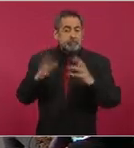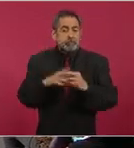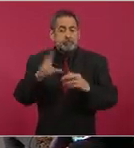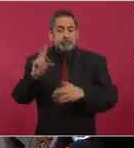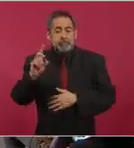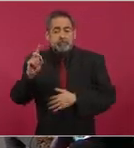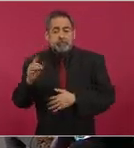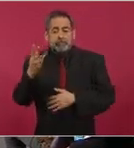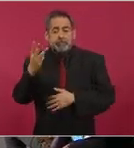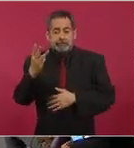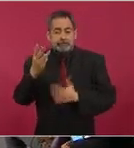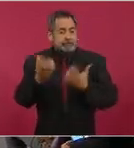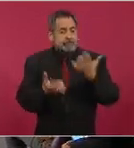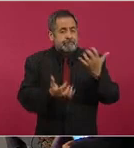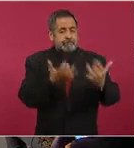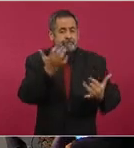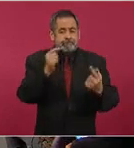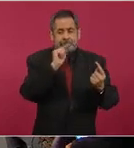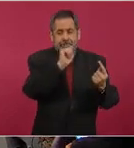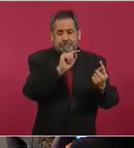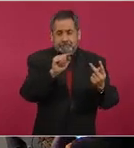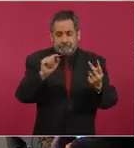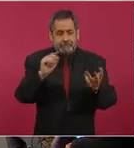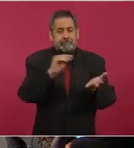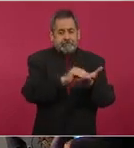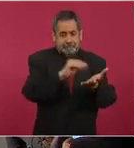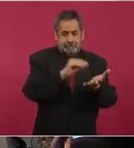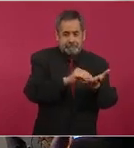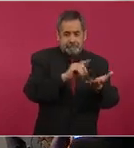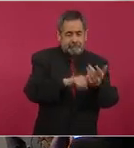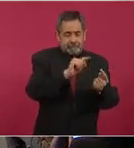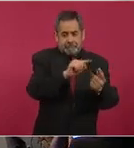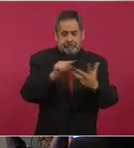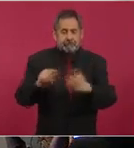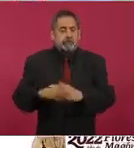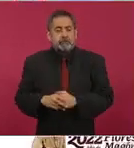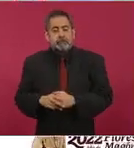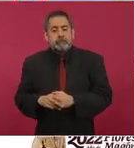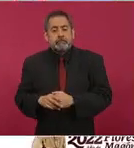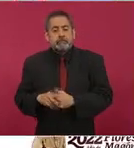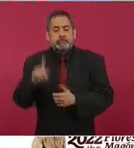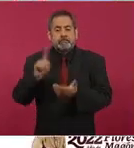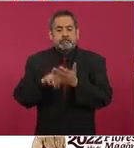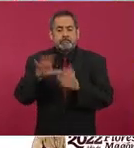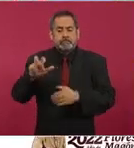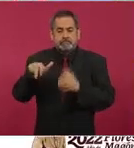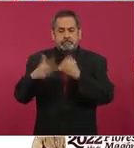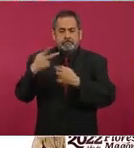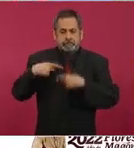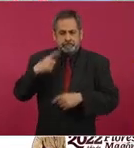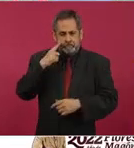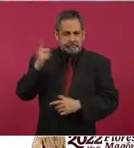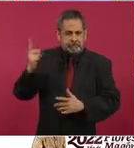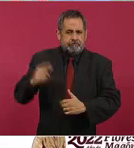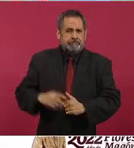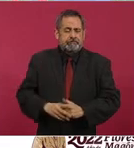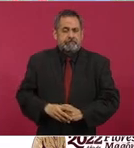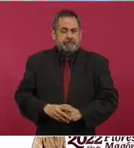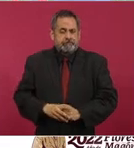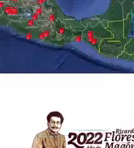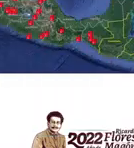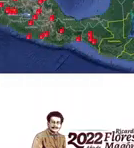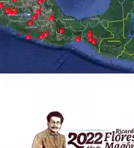incendios forestales activos, mil 513 personas combatiendo estos